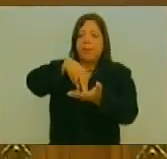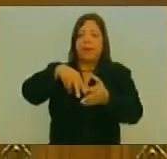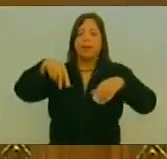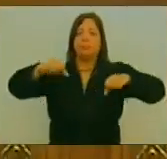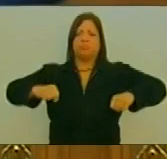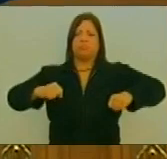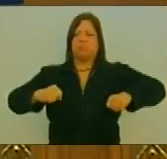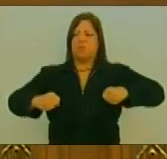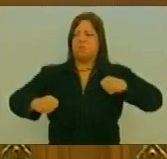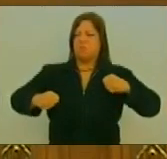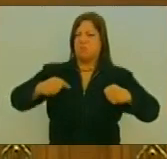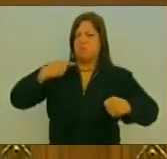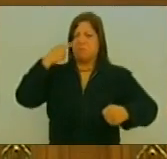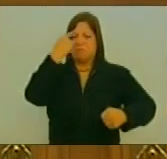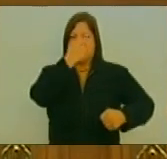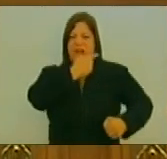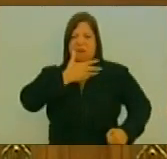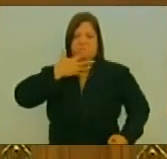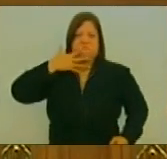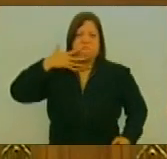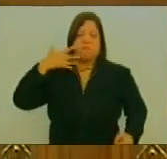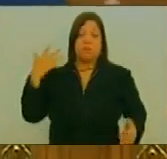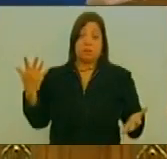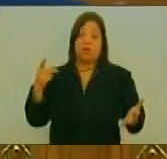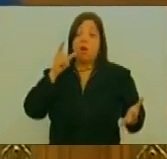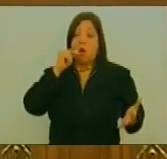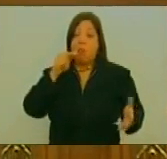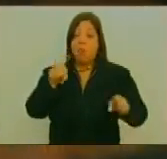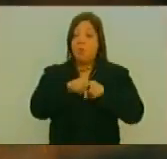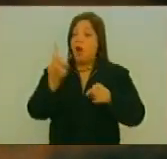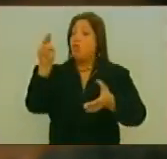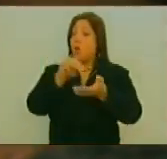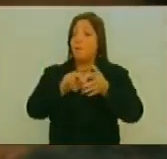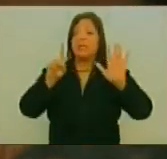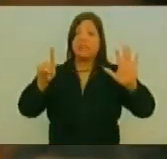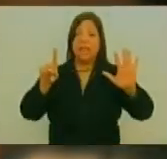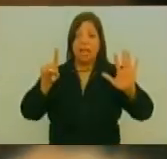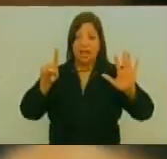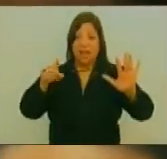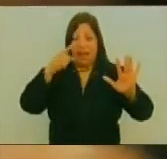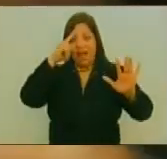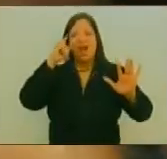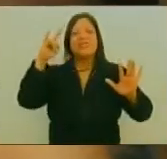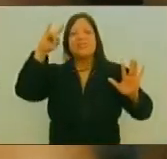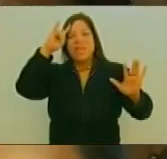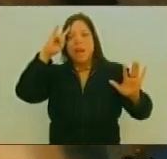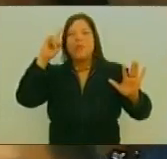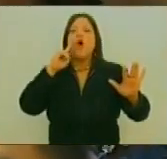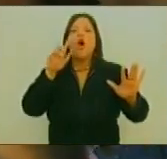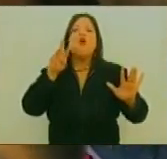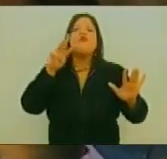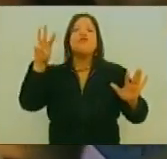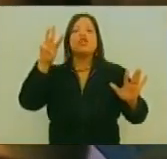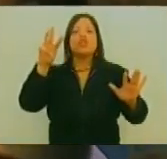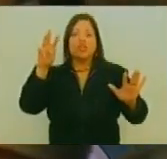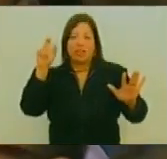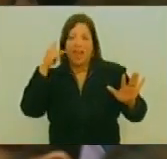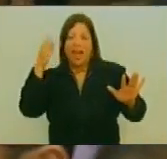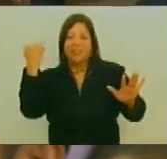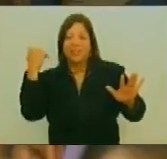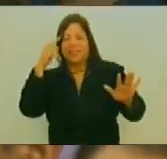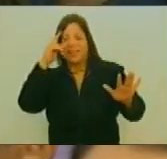Por encima Del resto De los pueblos Así como En el 2006 Se apareció El diablo Y arremetió Contra los